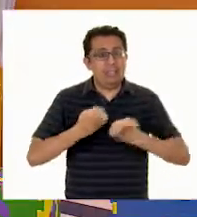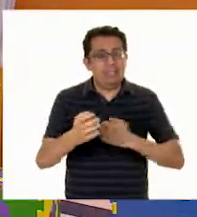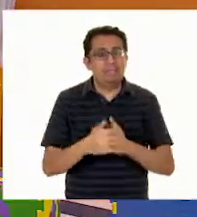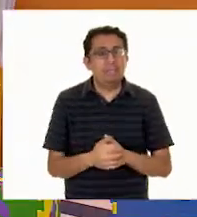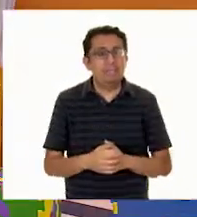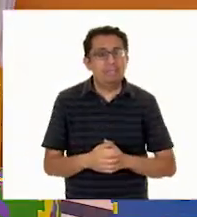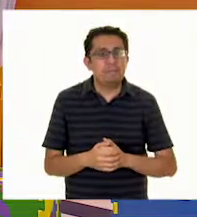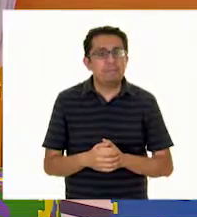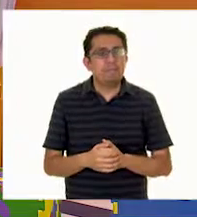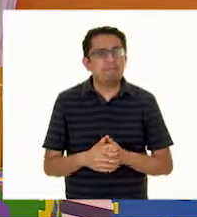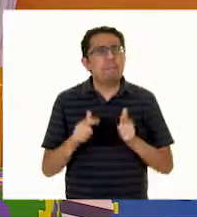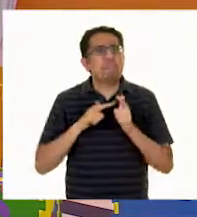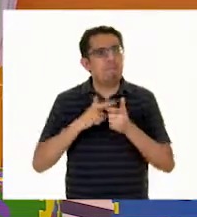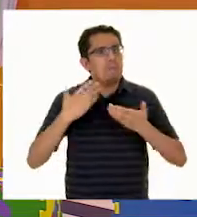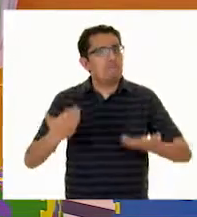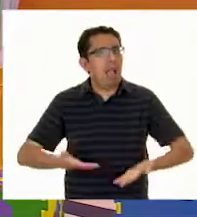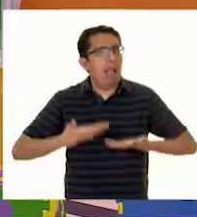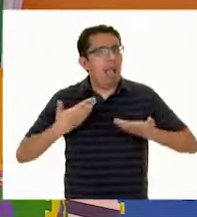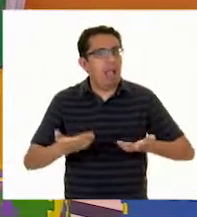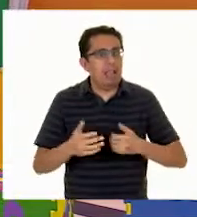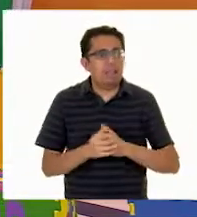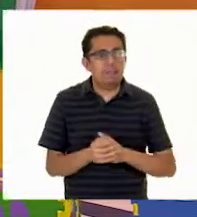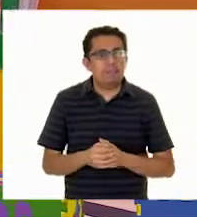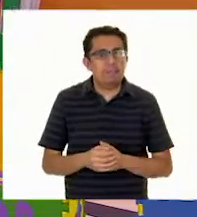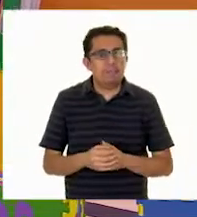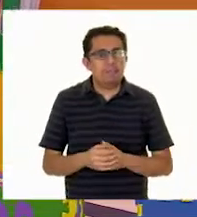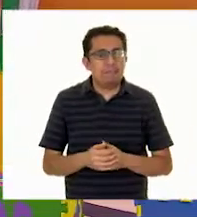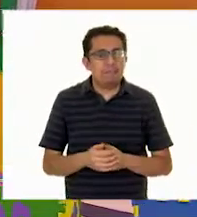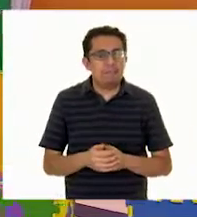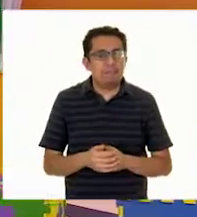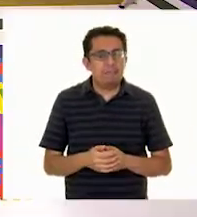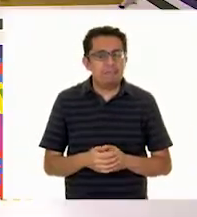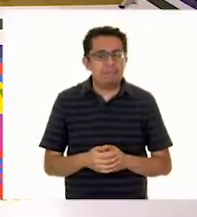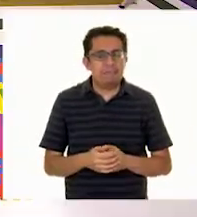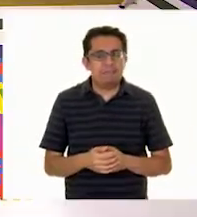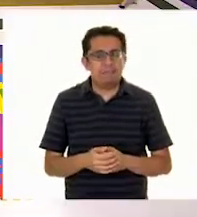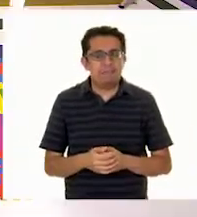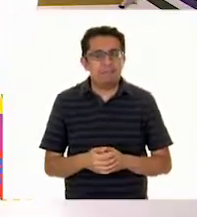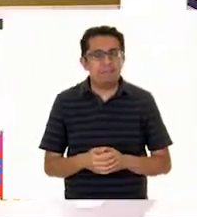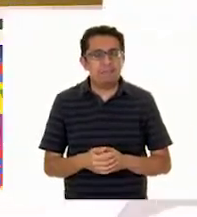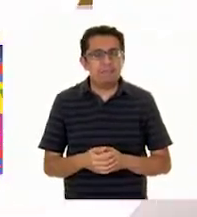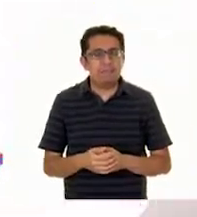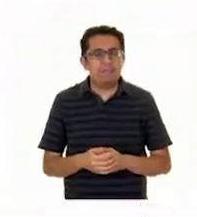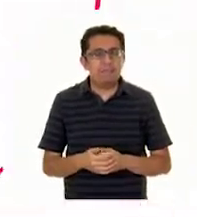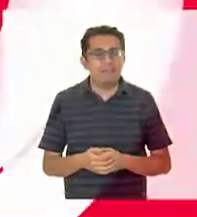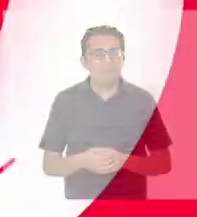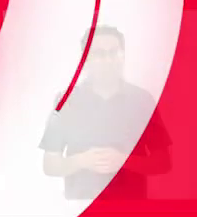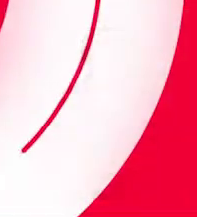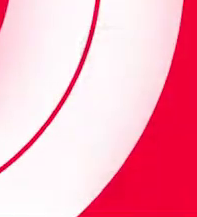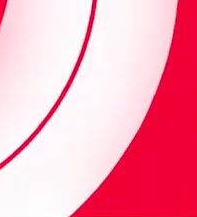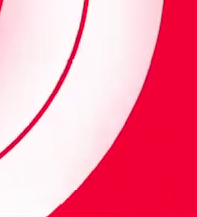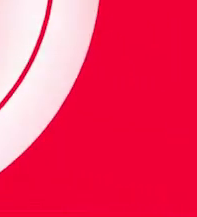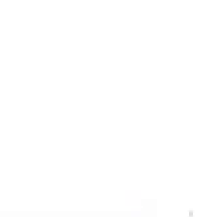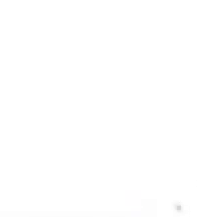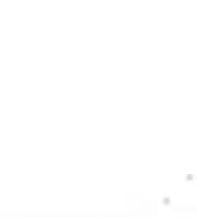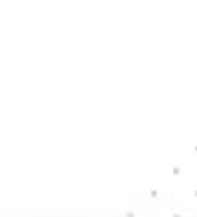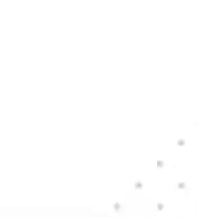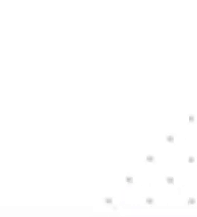Exacto ¿Qué tal si seguimos Bailando? Bailando A ver Que vuelva a sonar La música Que escuchábamos Bueno yo recuerdo Cómo iba el violín